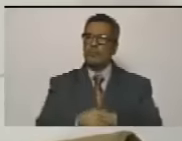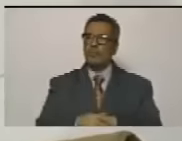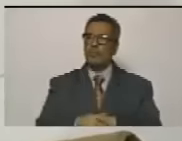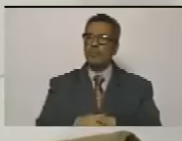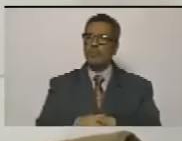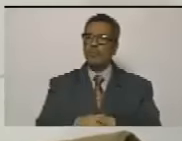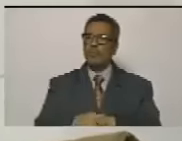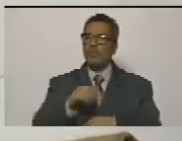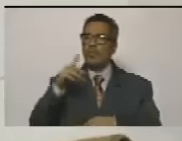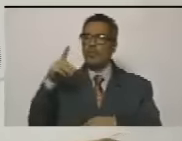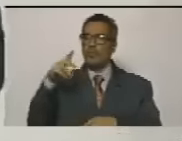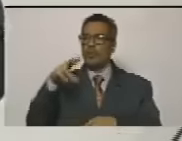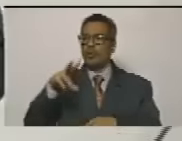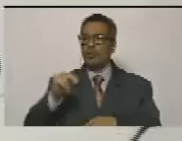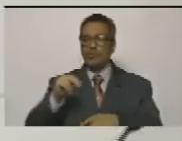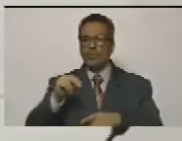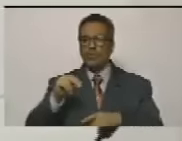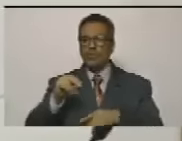de no dejarse matar